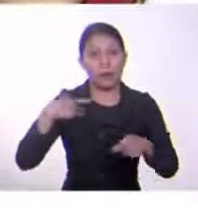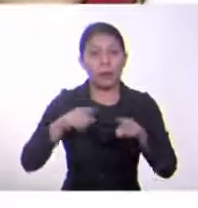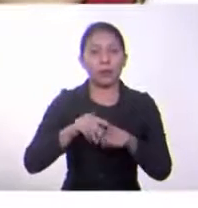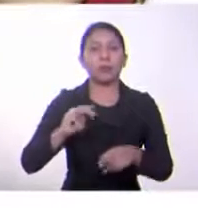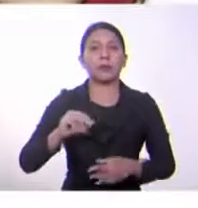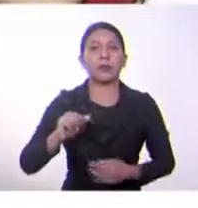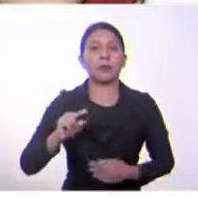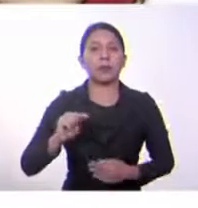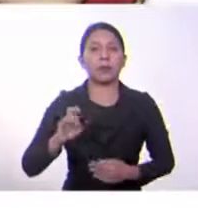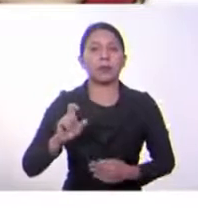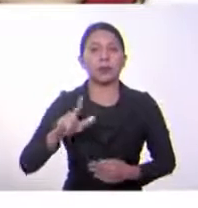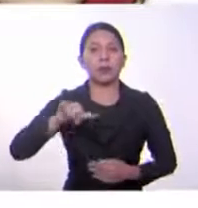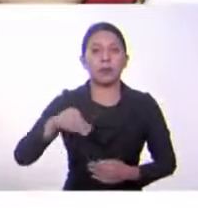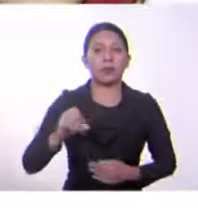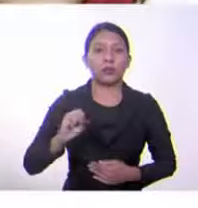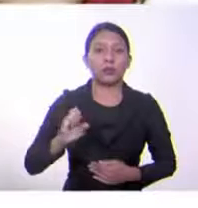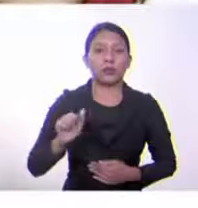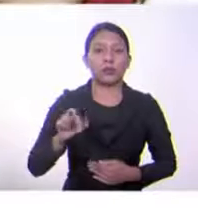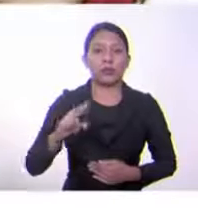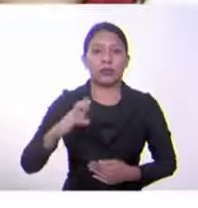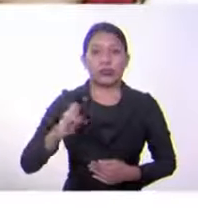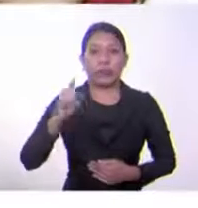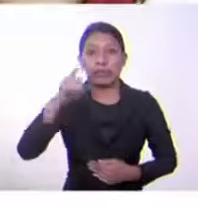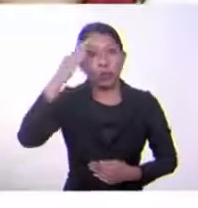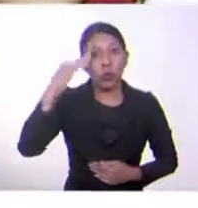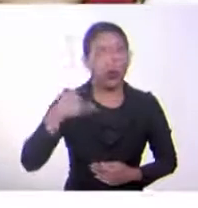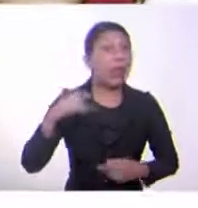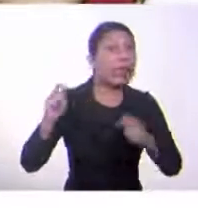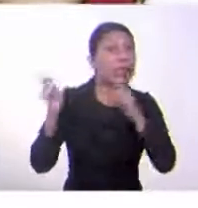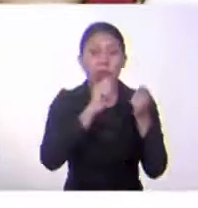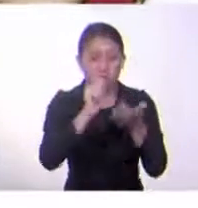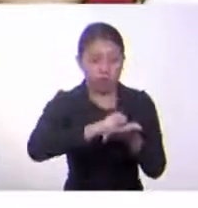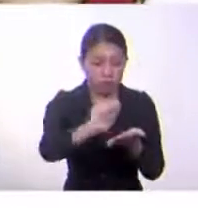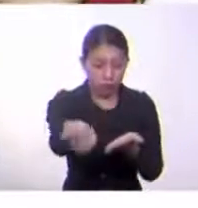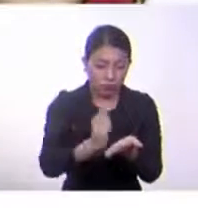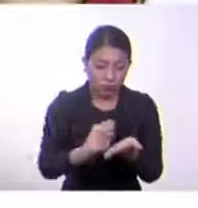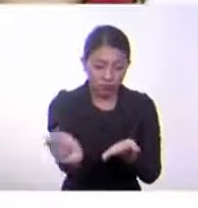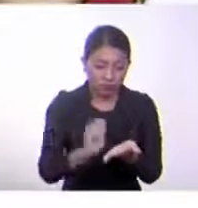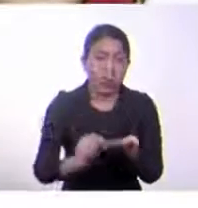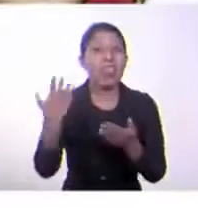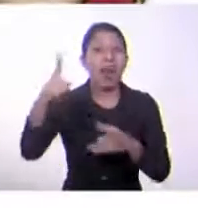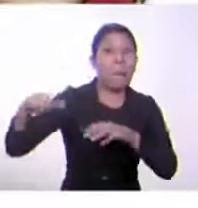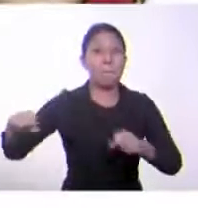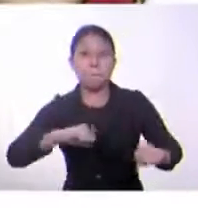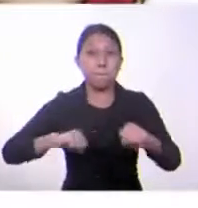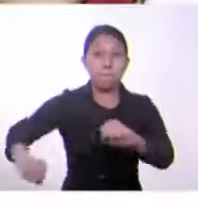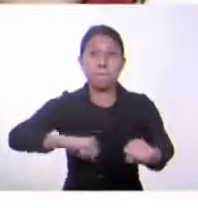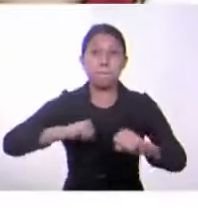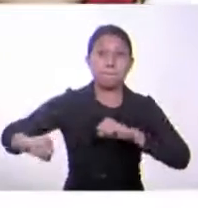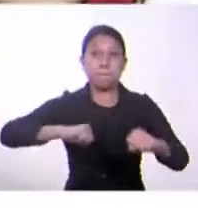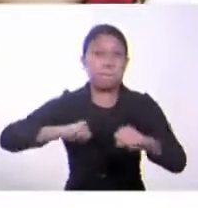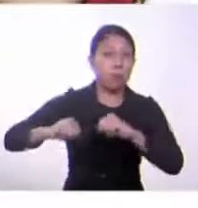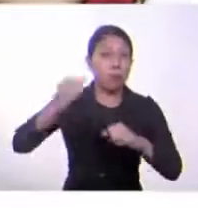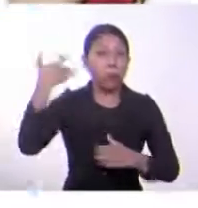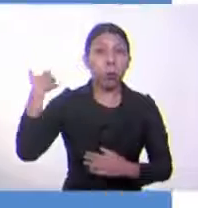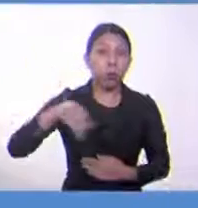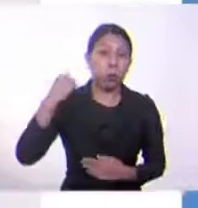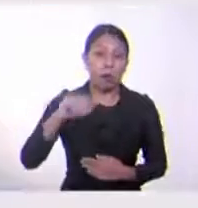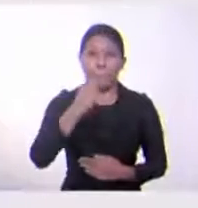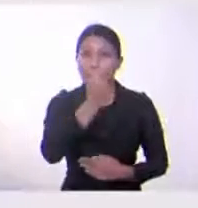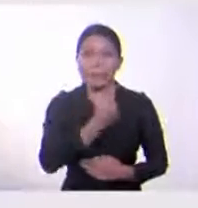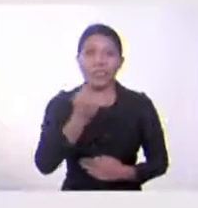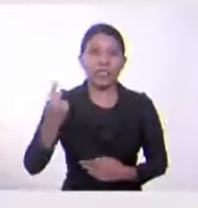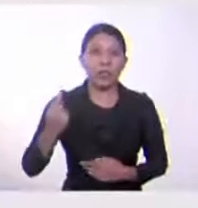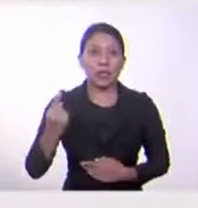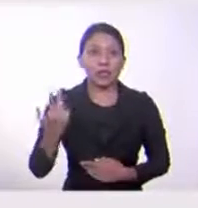y ella era quien escribe cartas porque en ese momento se están dando los terremotos y en esos primeros alzamientos están las personas